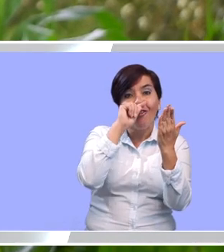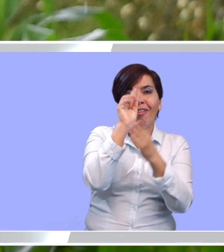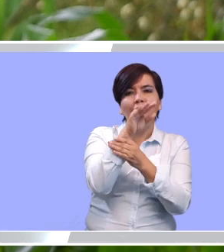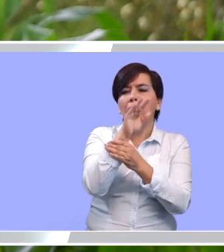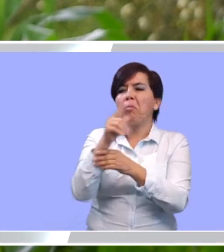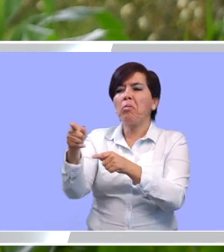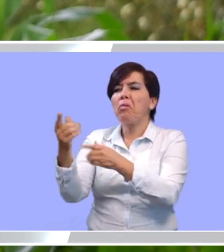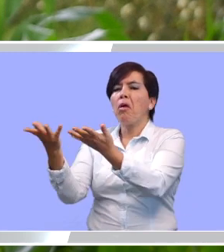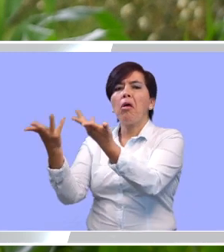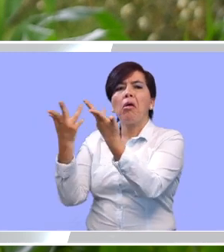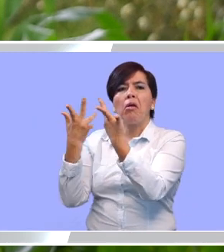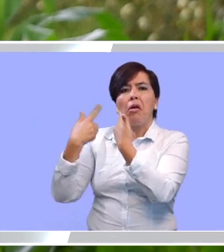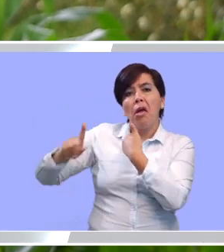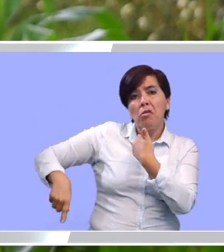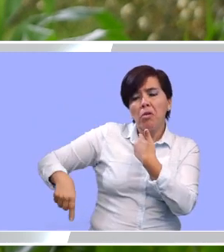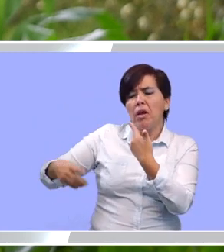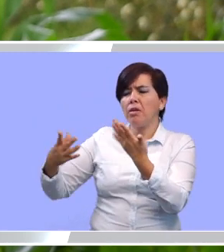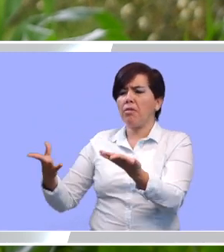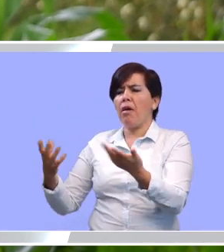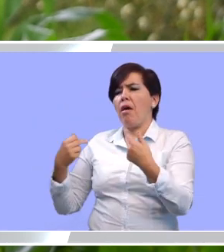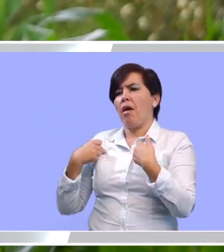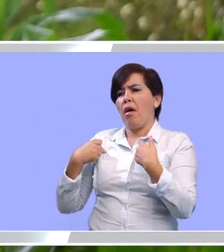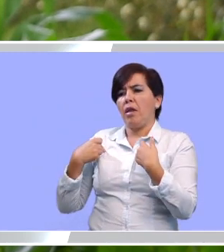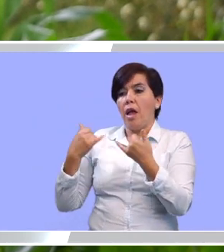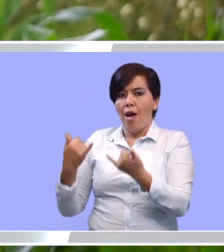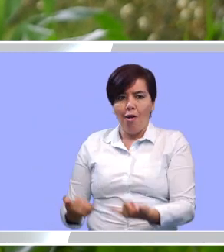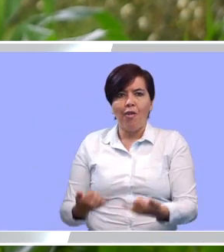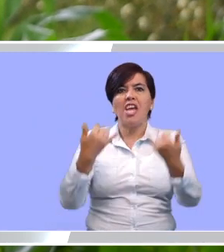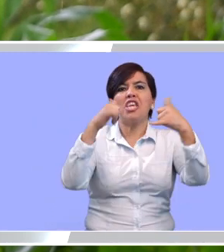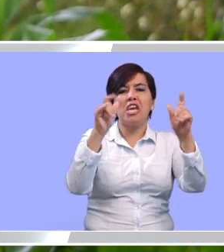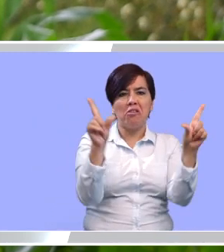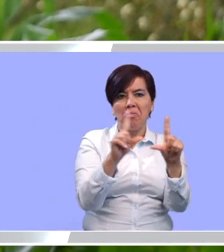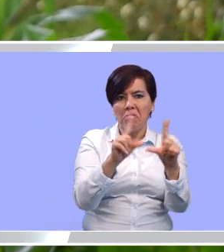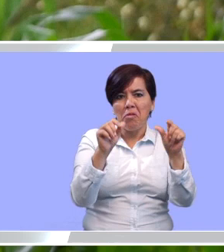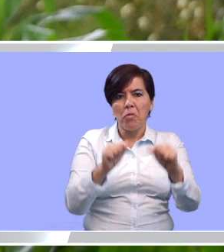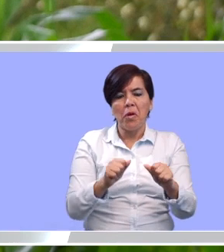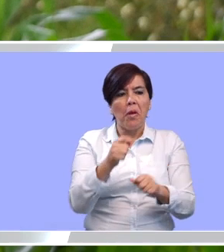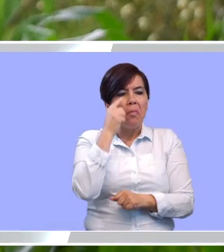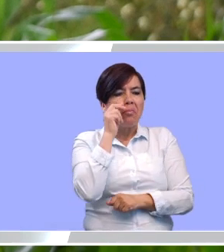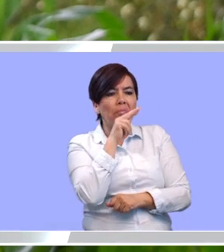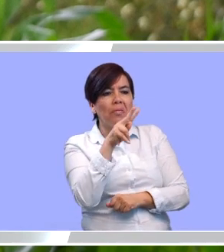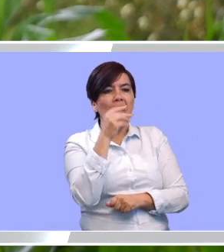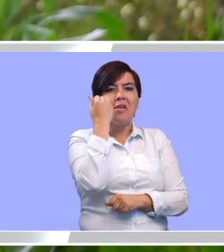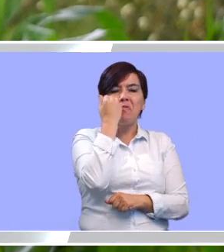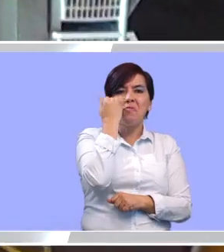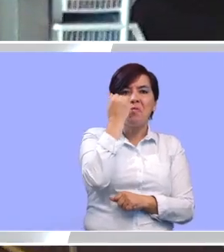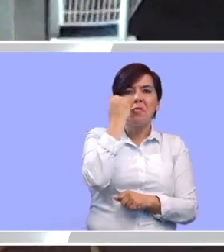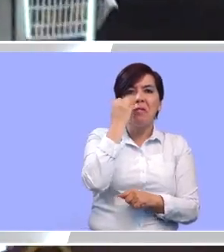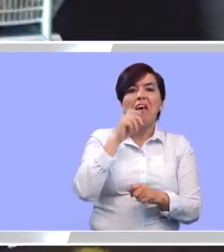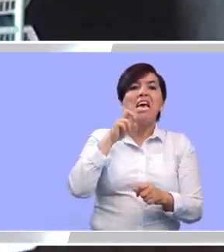programas de niños que apenas se los cuentan en las escuelas. Entonces, para nosotros es muy satisfactorio y placentero ver